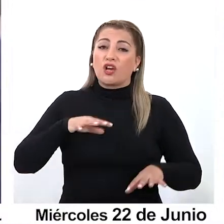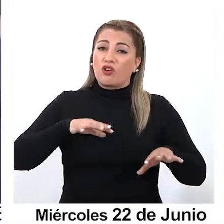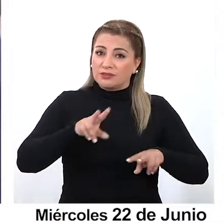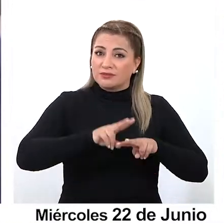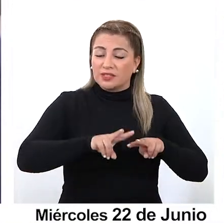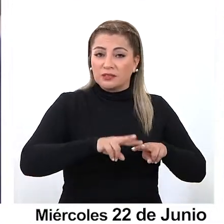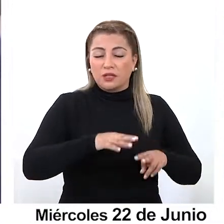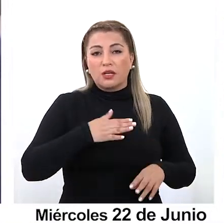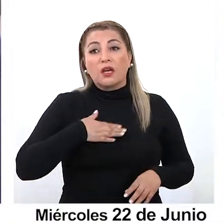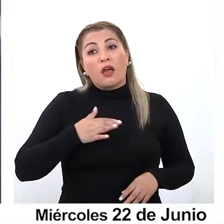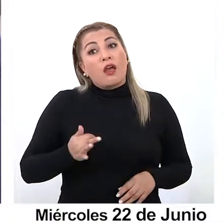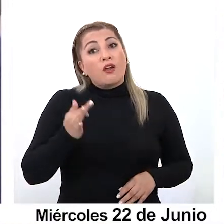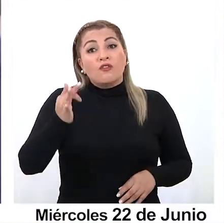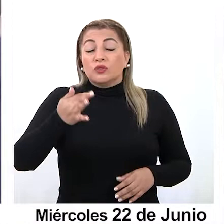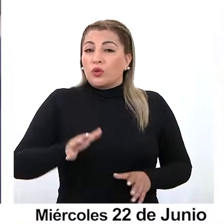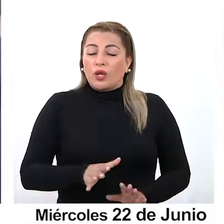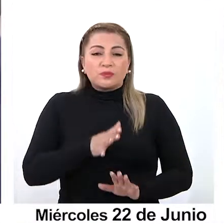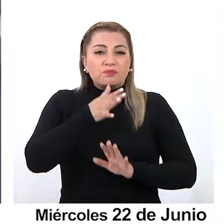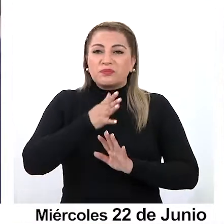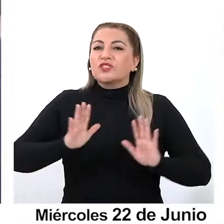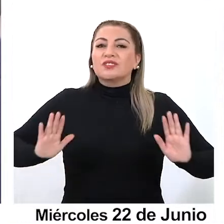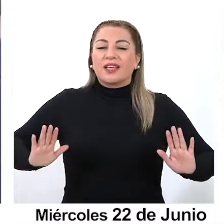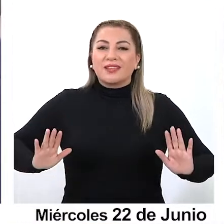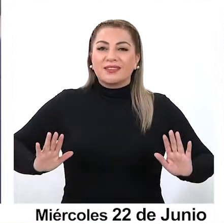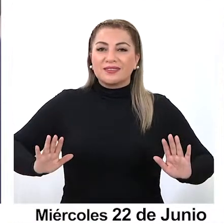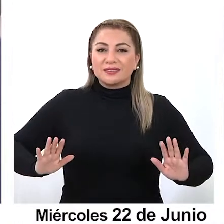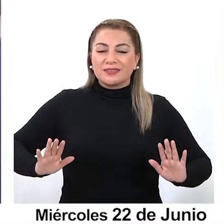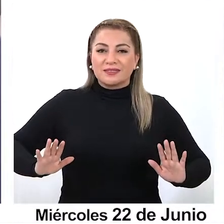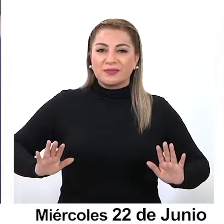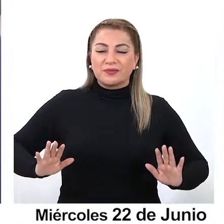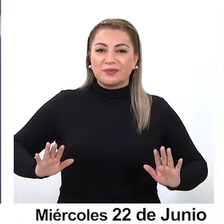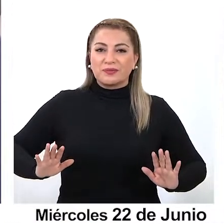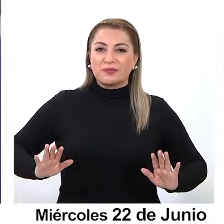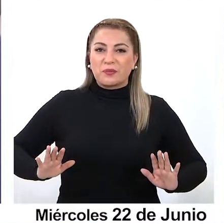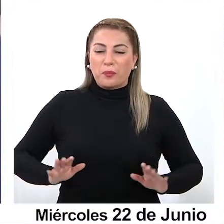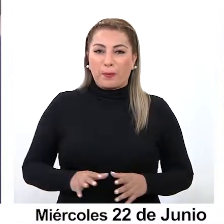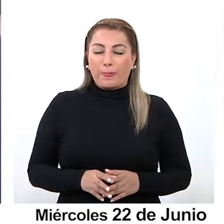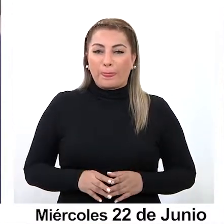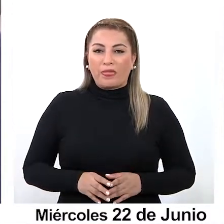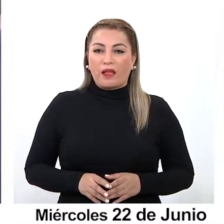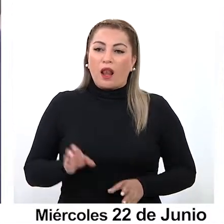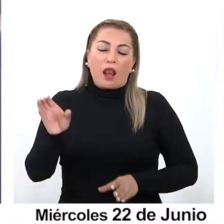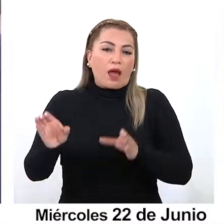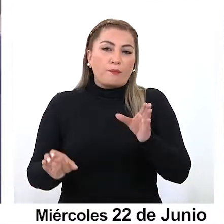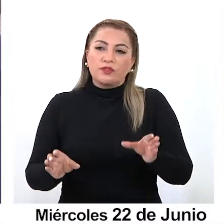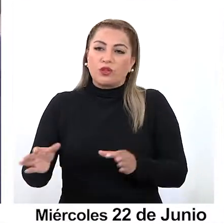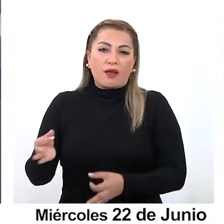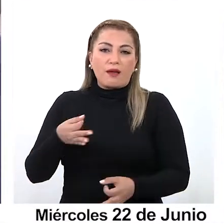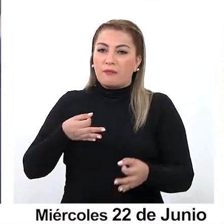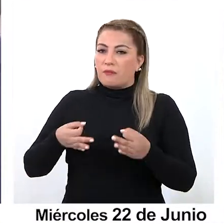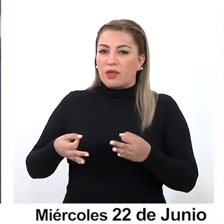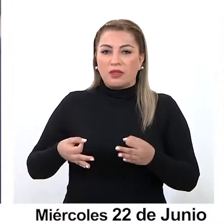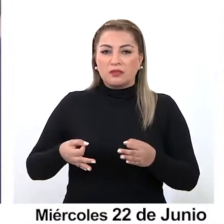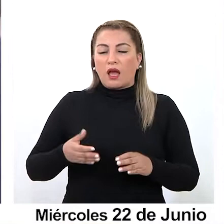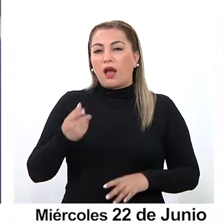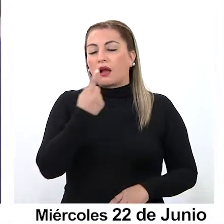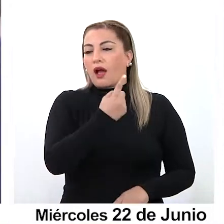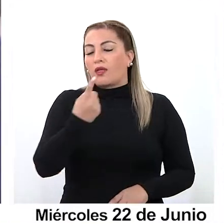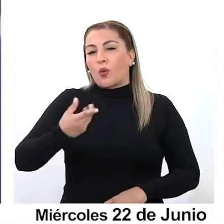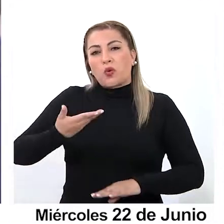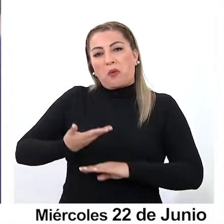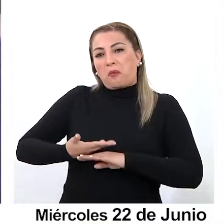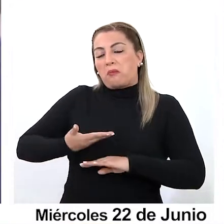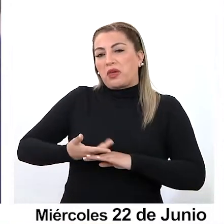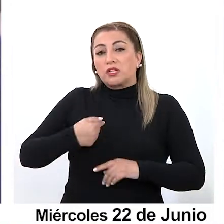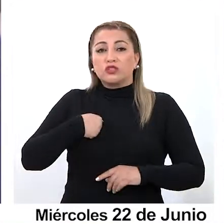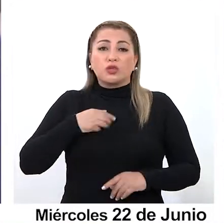que hacer. Lo que venga por delante eso lo tendrá que definir el pueblo en virtud de sus propias exigencias que